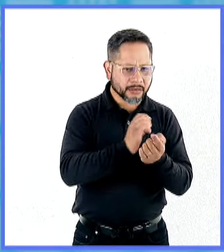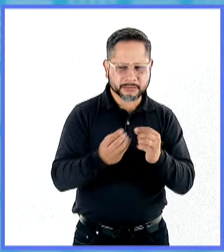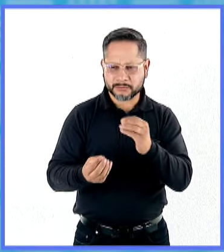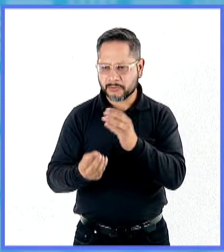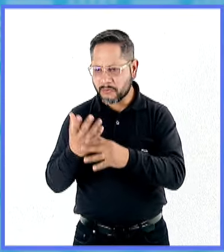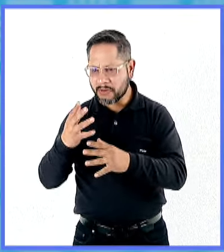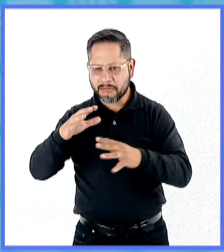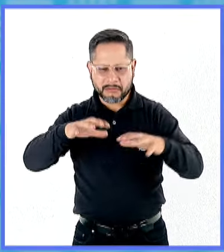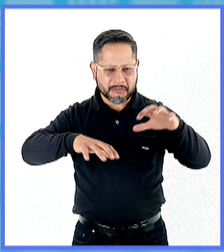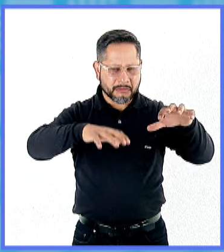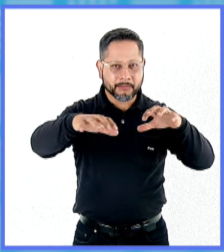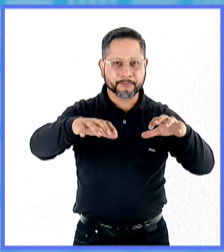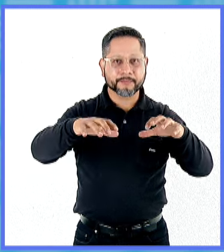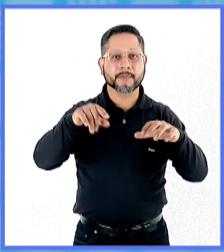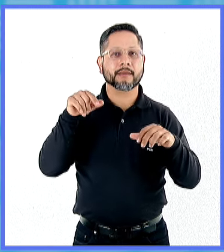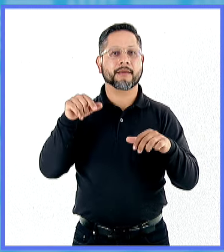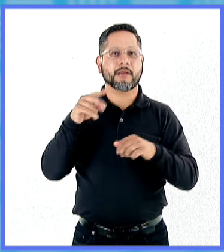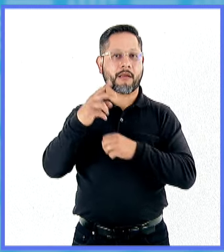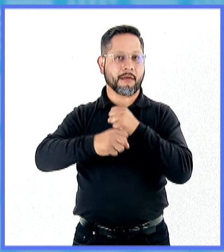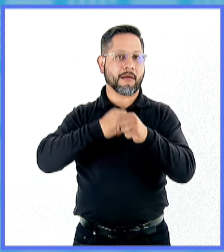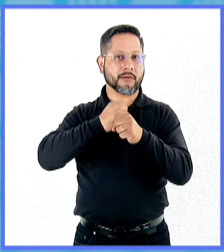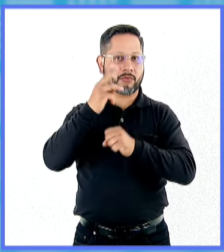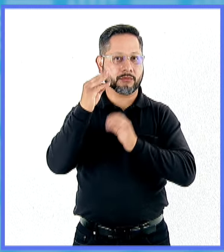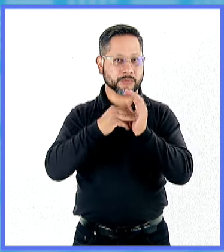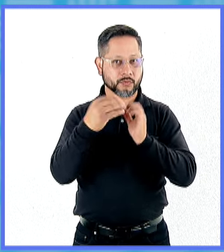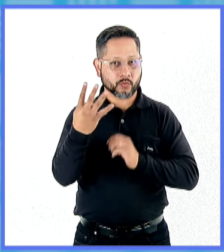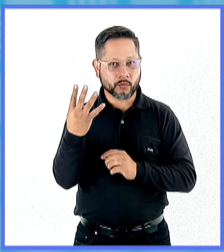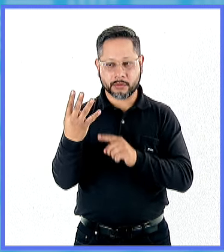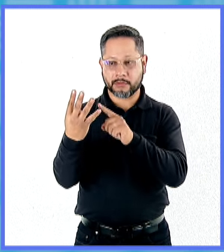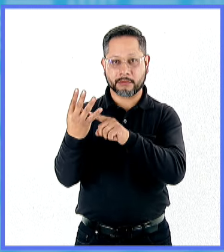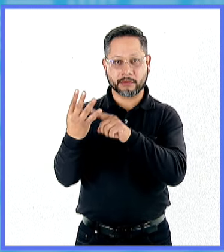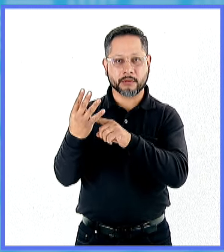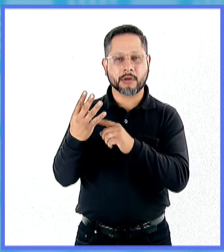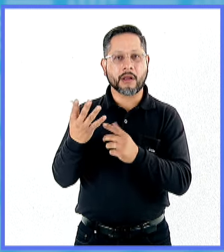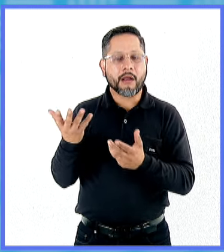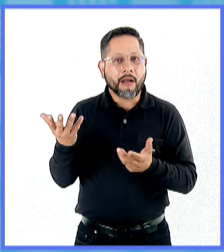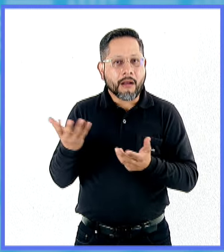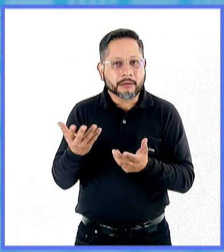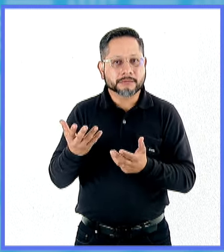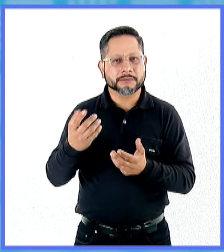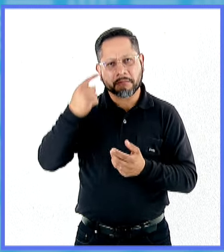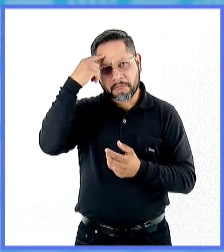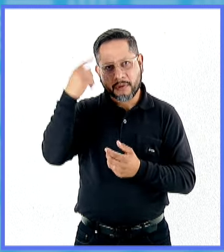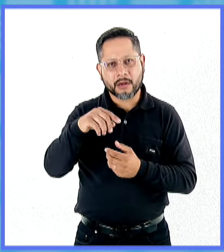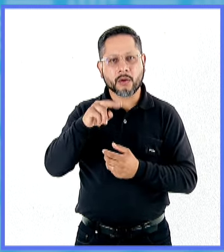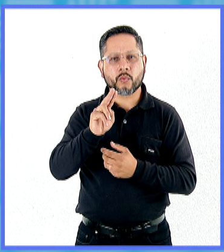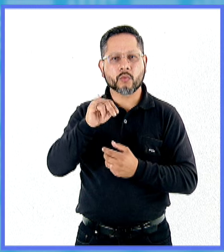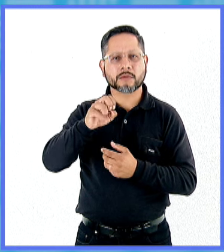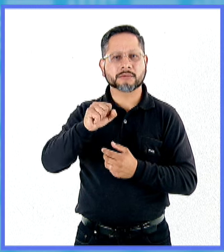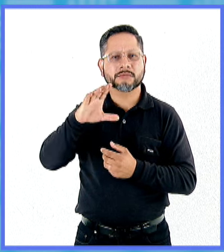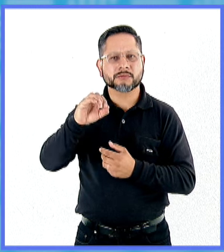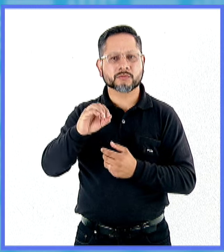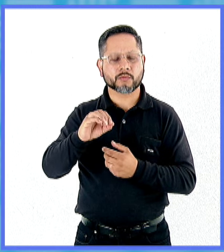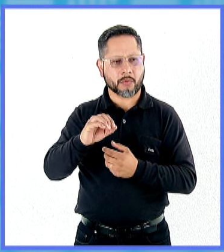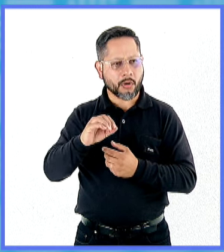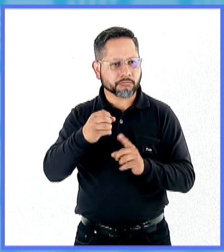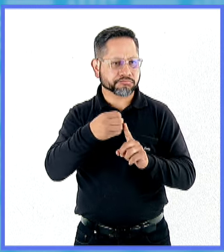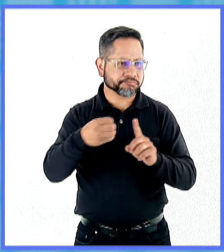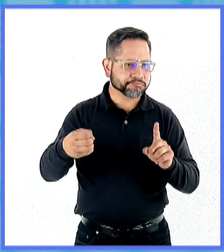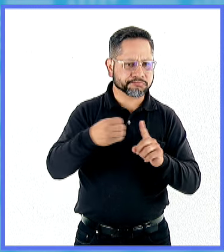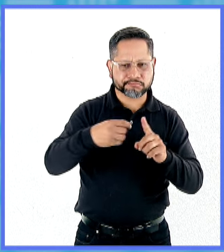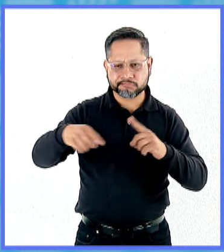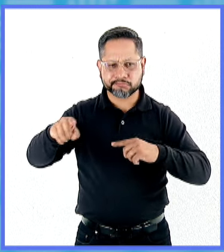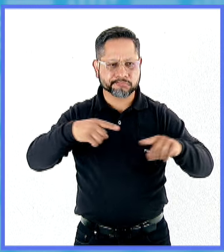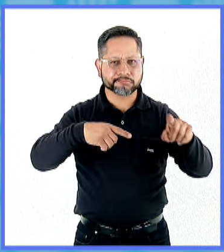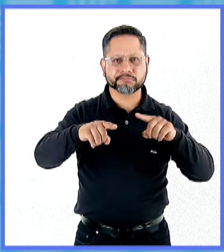únicos. Pues fue en el 2004 cuando la UNESCO creó una red global de estas zonas con el objetivo de preservarlos. Y apenas en